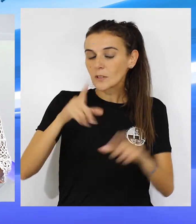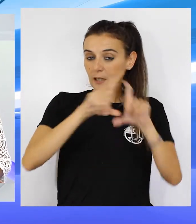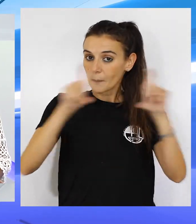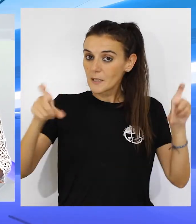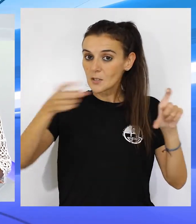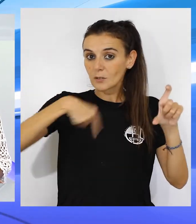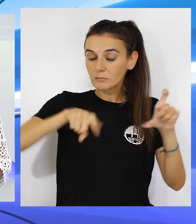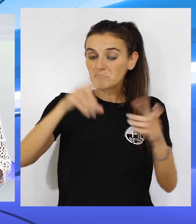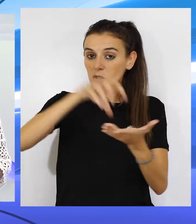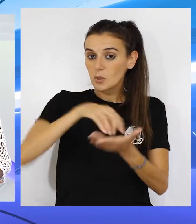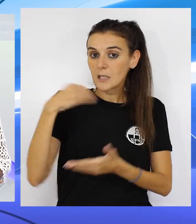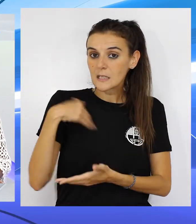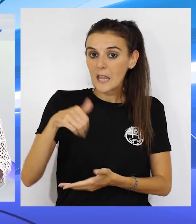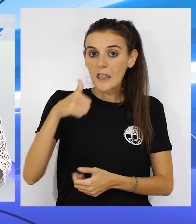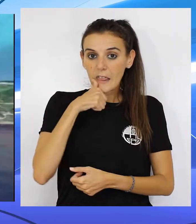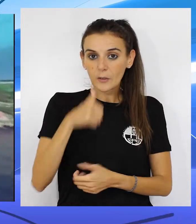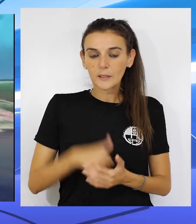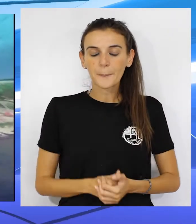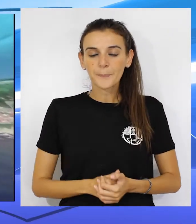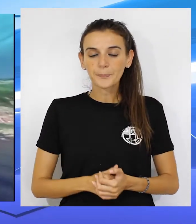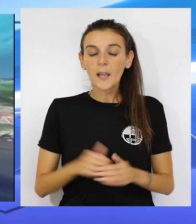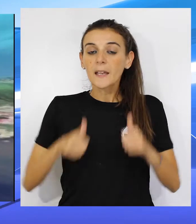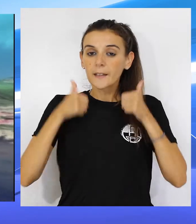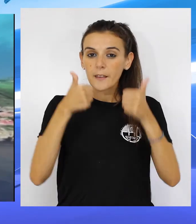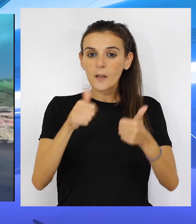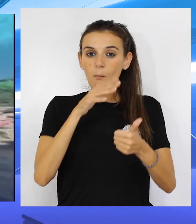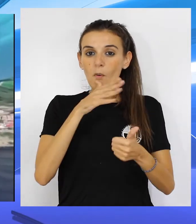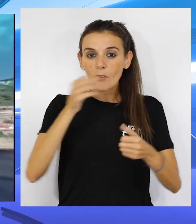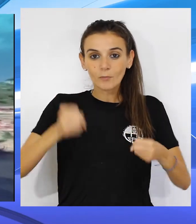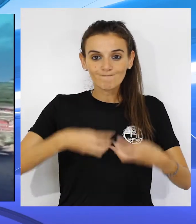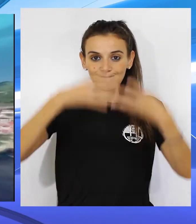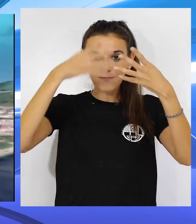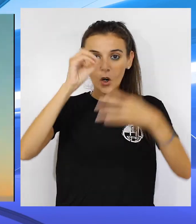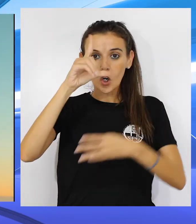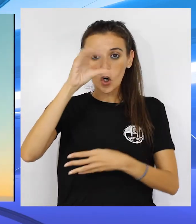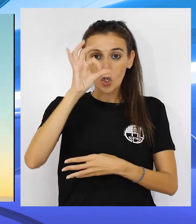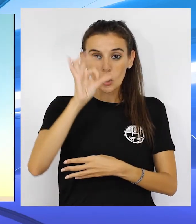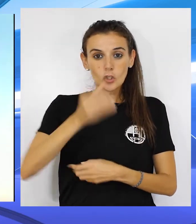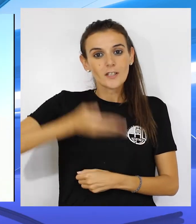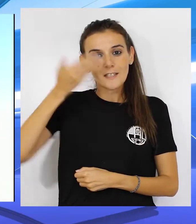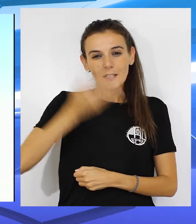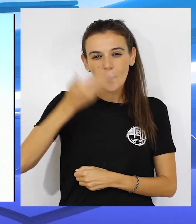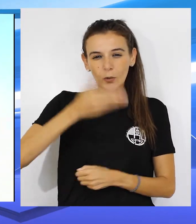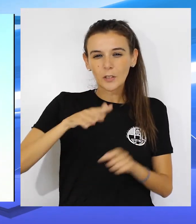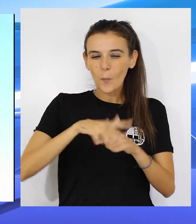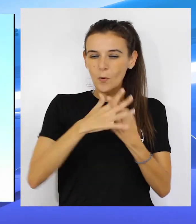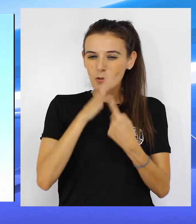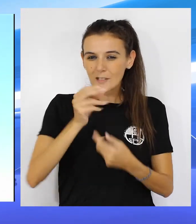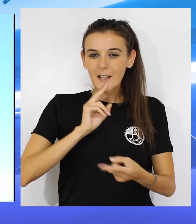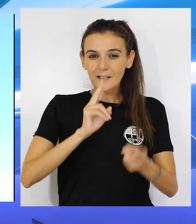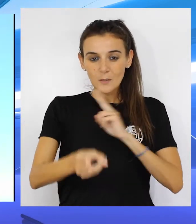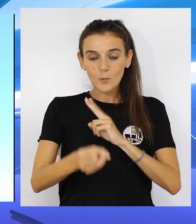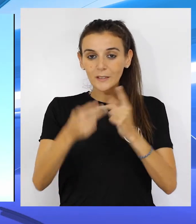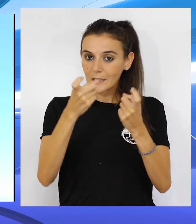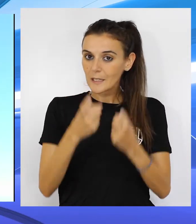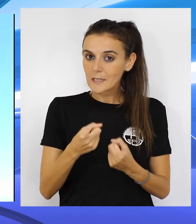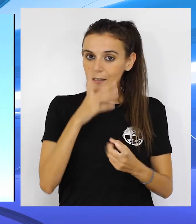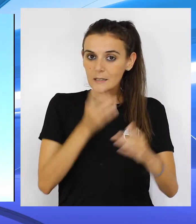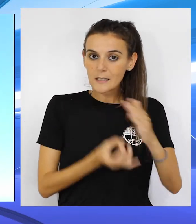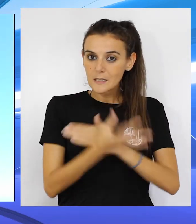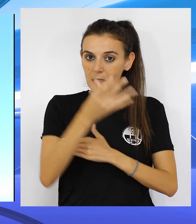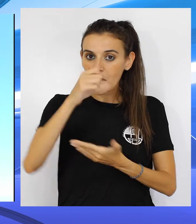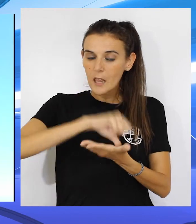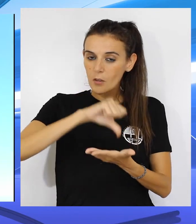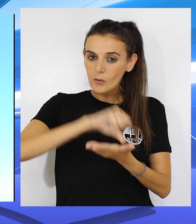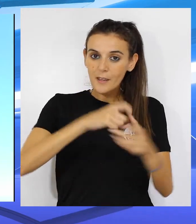empresas que ya se han instalado en Ceuta. Iniciativas como la del Coloso son para ella fundamentales, ya que daría respuesta a necesidades que están